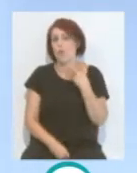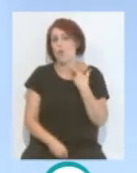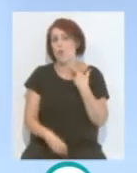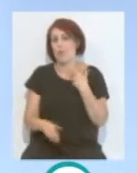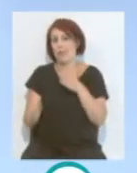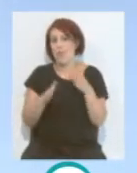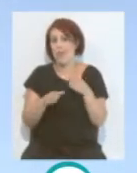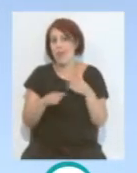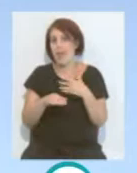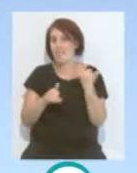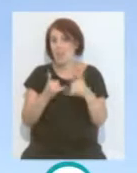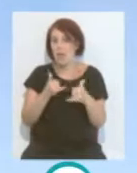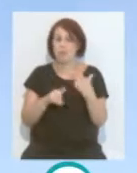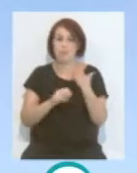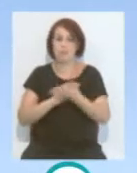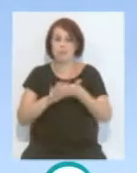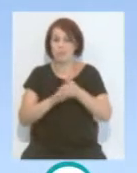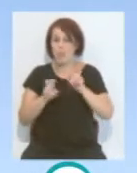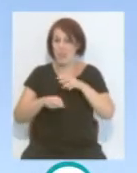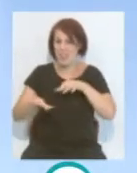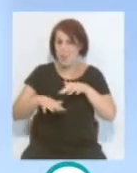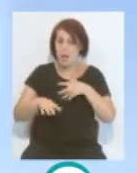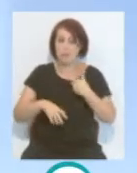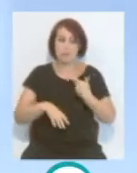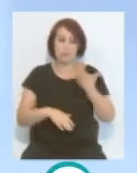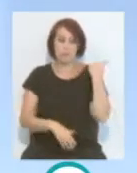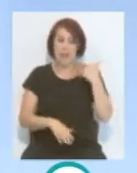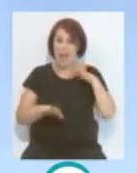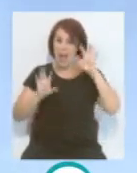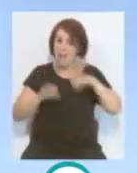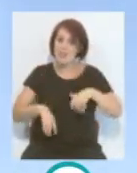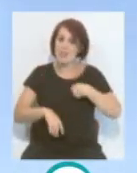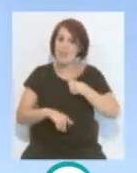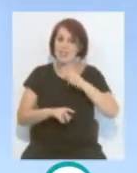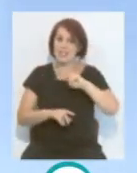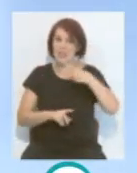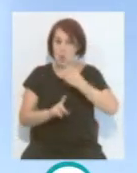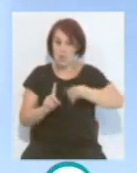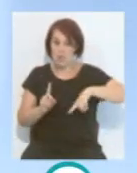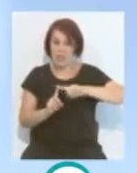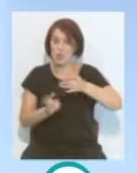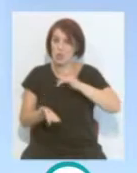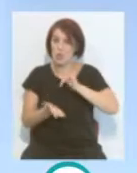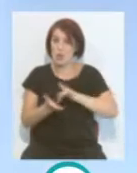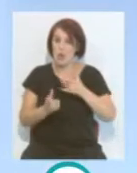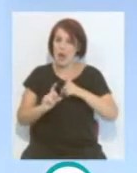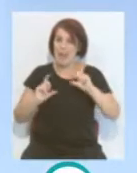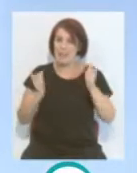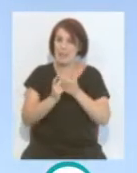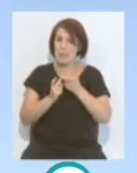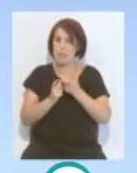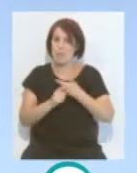la temporada. Hablas de dinámicas, la dinámica que lleva el Cádiz en el comienzo de la segunda vuelta, cuando le tocaron los equipos de la parte alta de la tabla